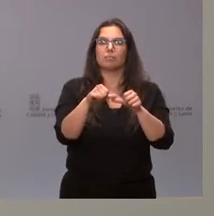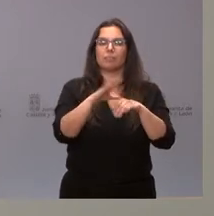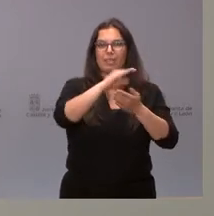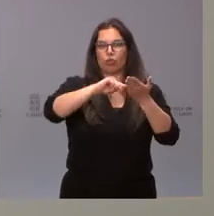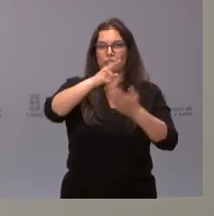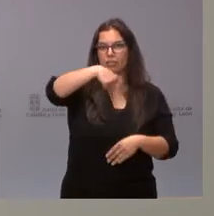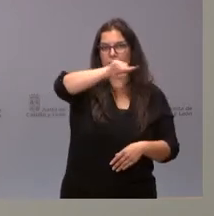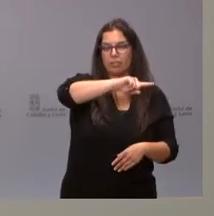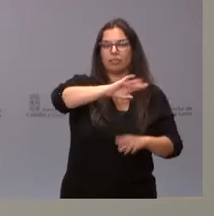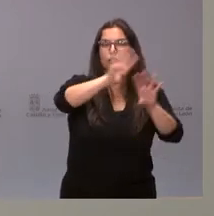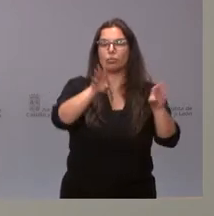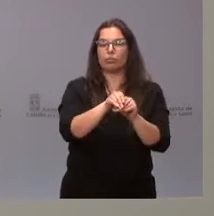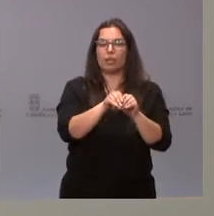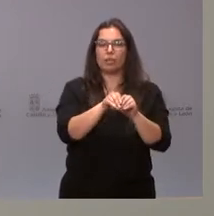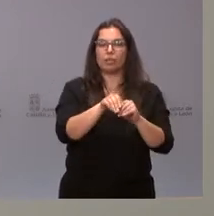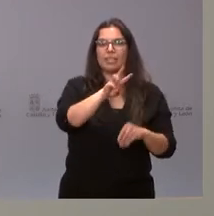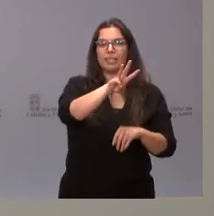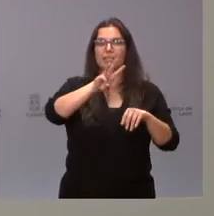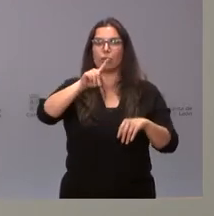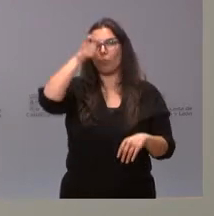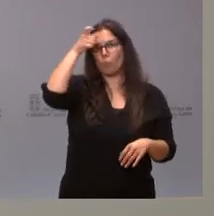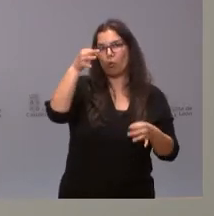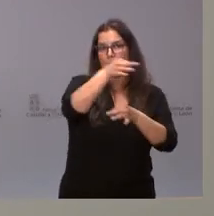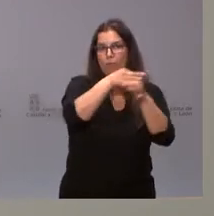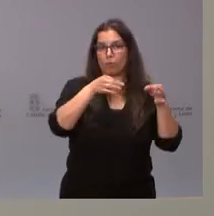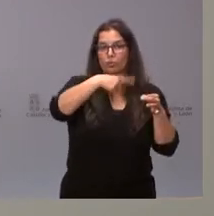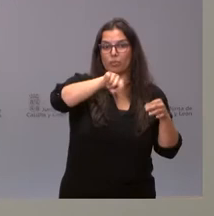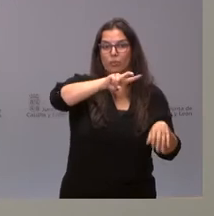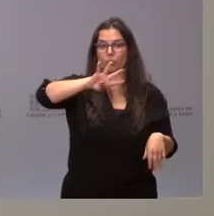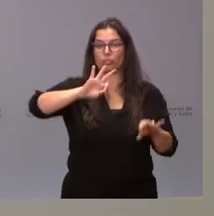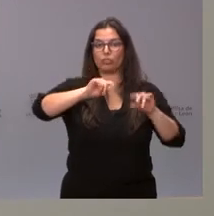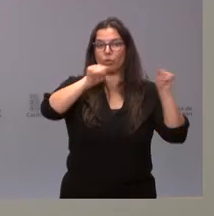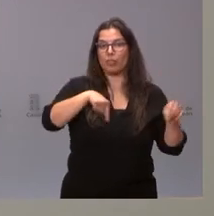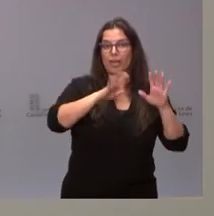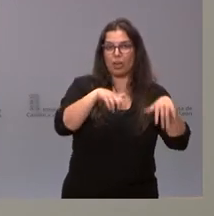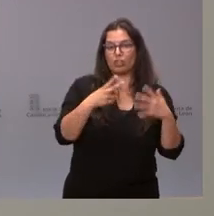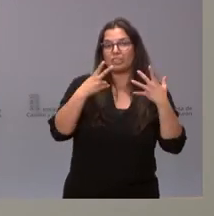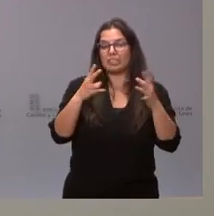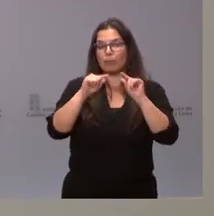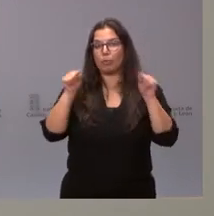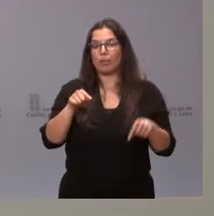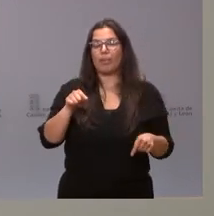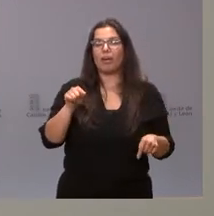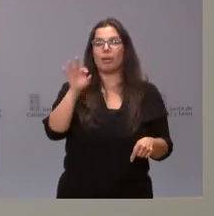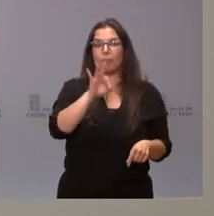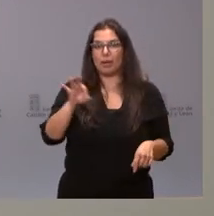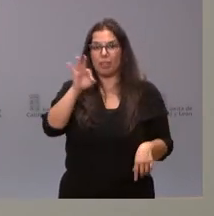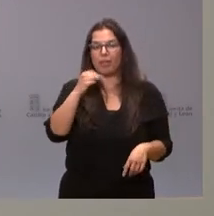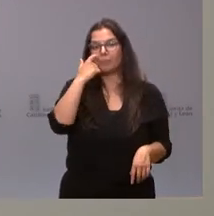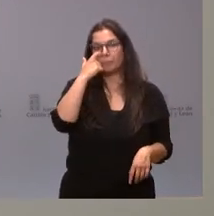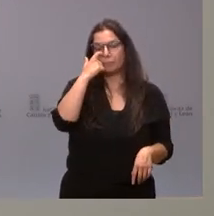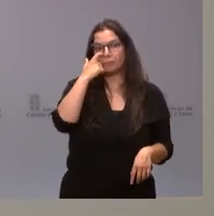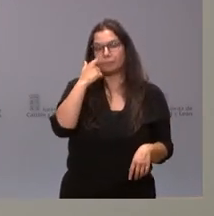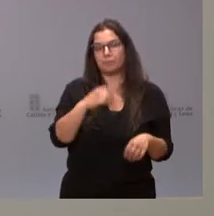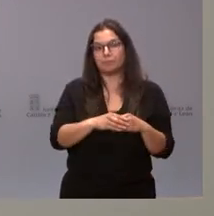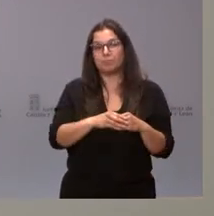cuencas mineras, en un total de 31 municipios, 24 de ellos en la provincia de León, 7 en la provincia de Palencia y